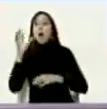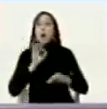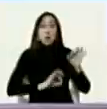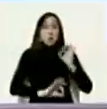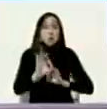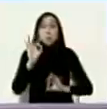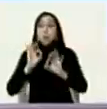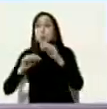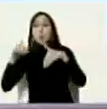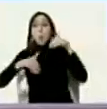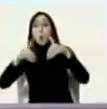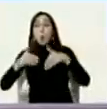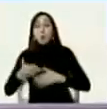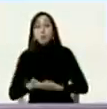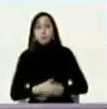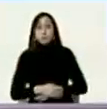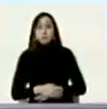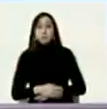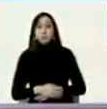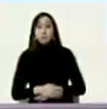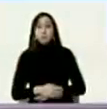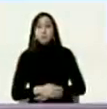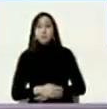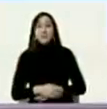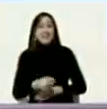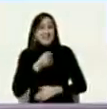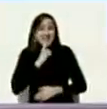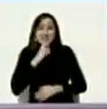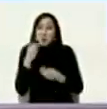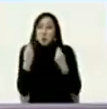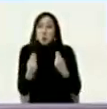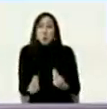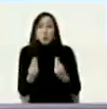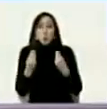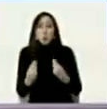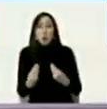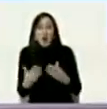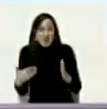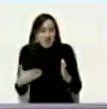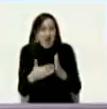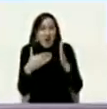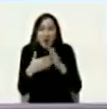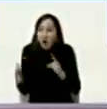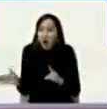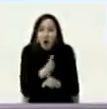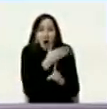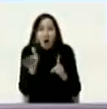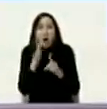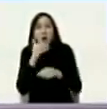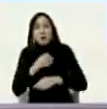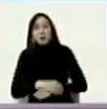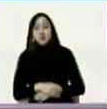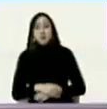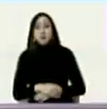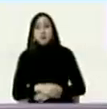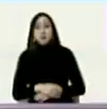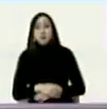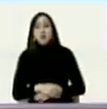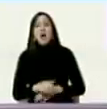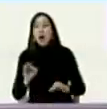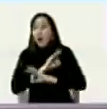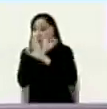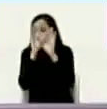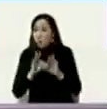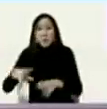dijimos en el momento de mayor estremecimiento de atentados terroristas de la operación Gedeon intentos de